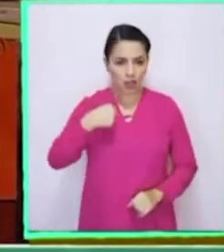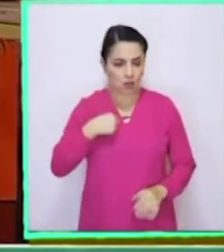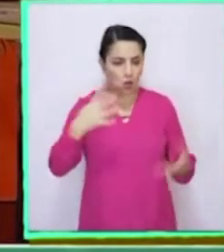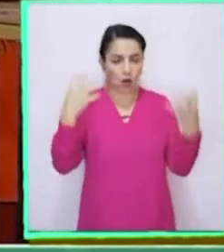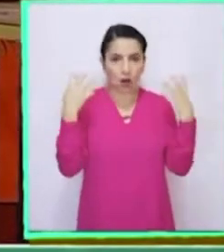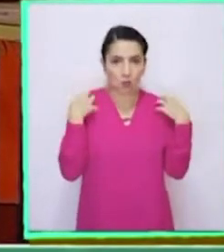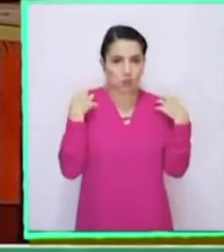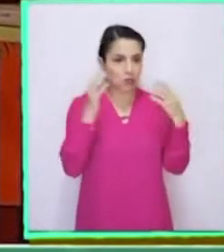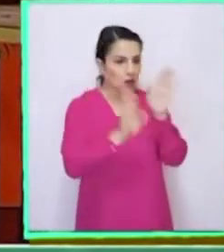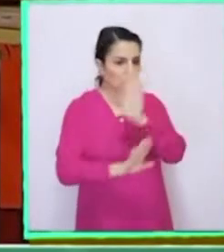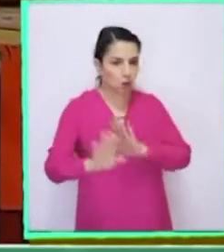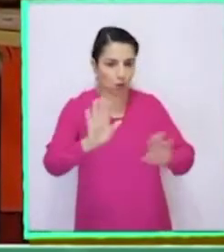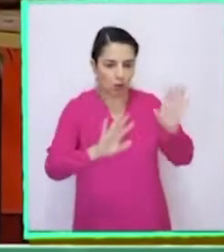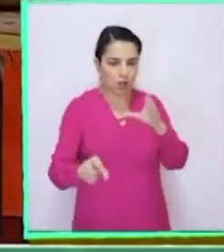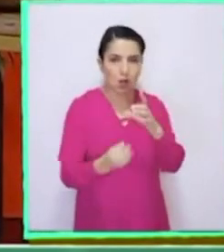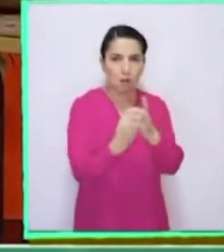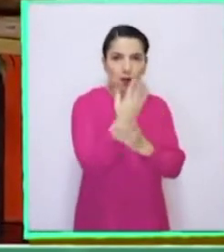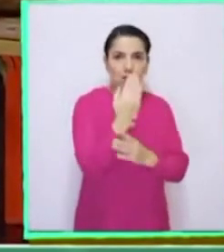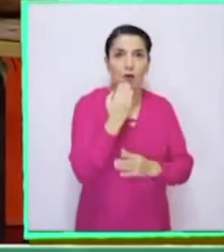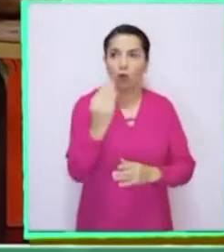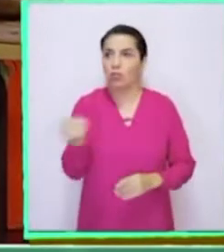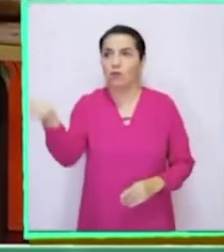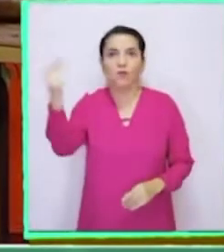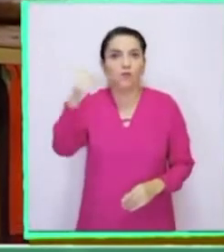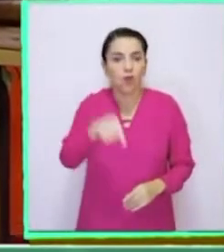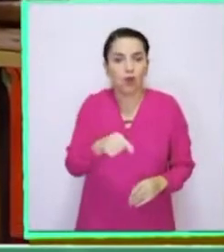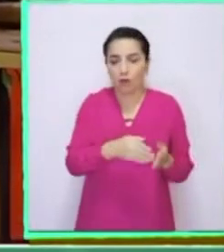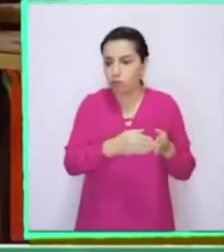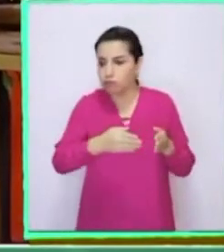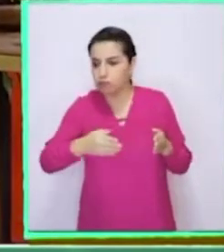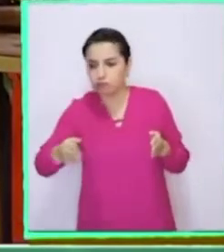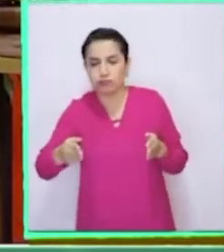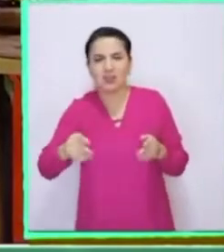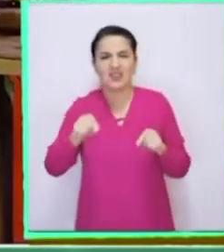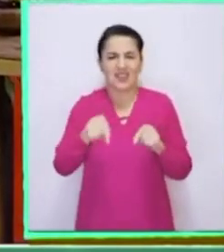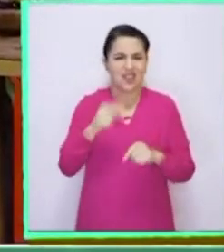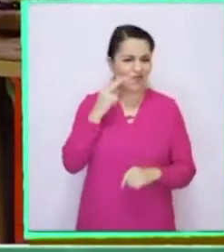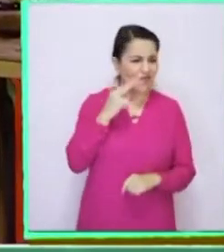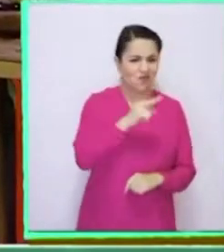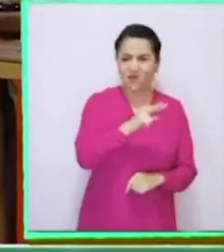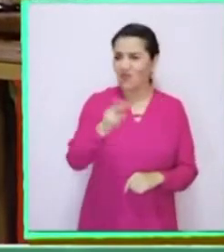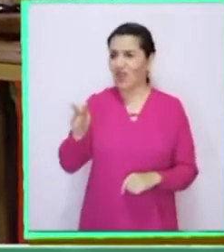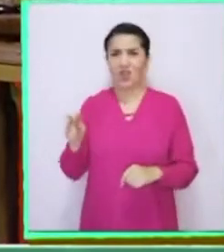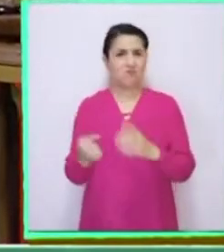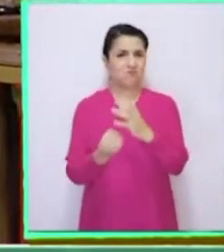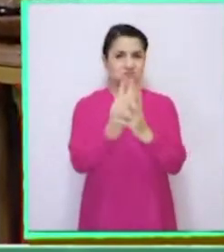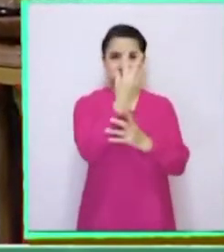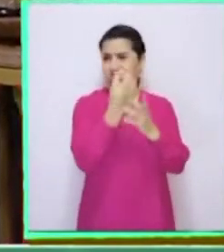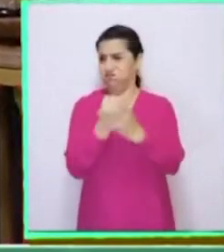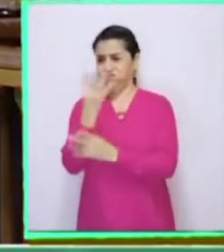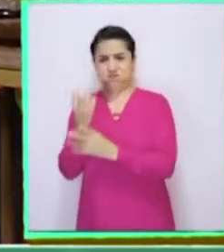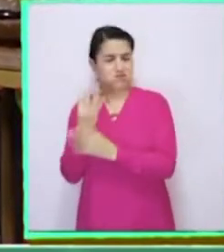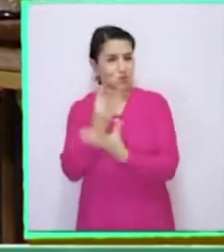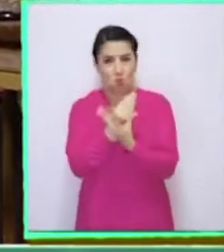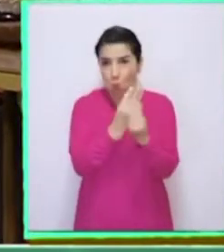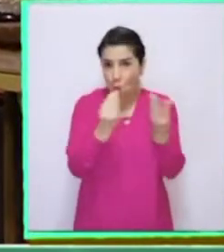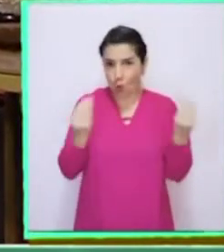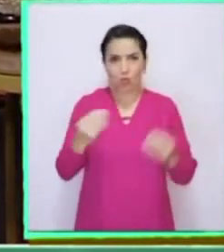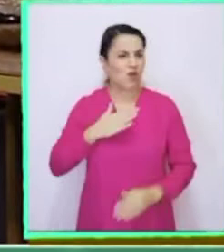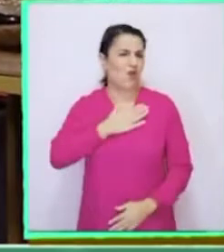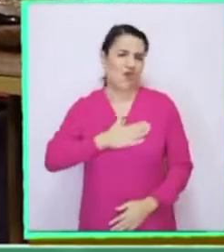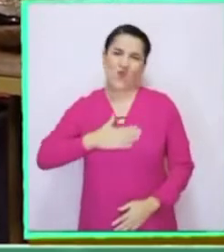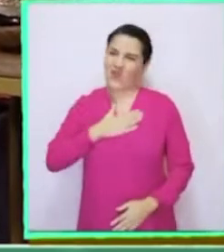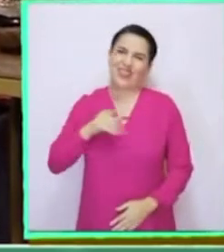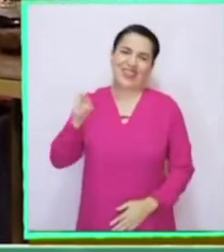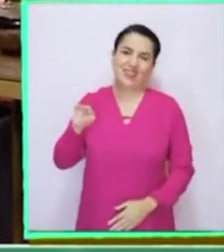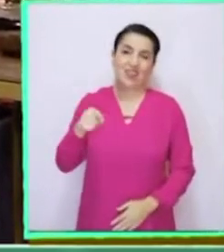todas sus plantas hasta que ella volviera. Y como pueden ver, tiene muchísimas porque le encantan las plantas. Pero la verdad